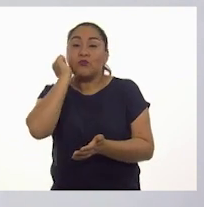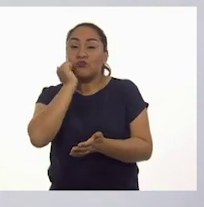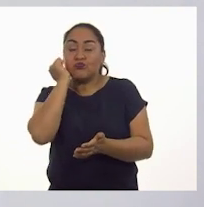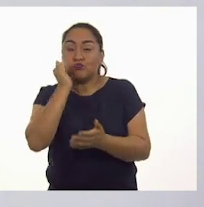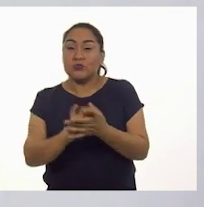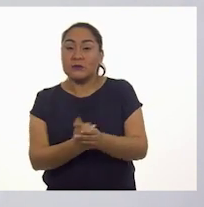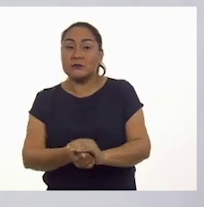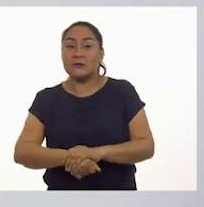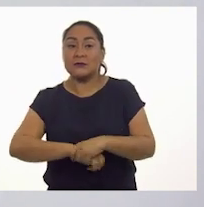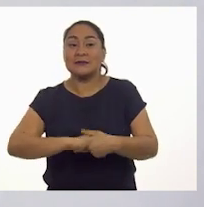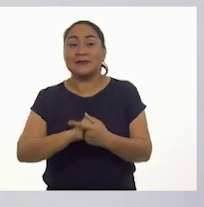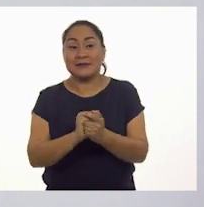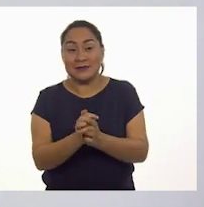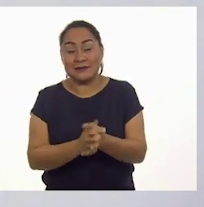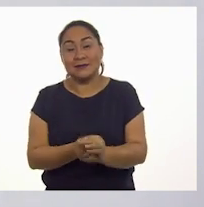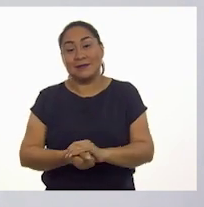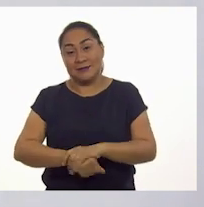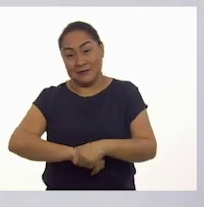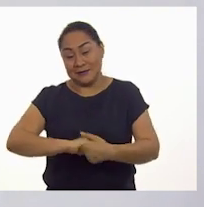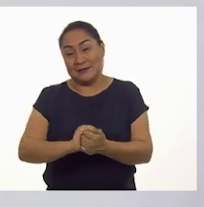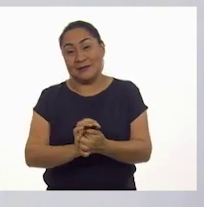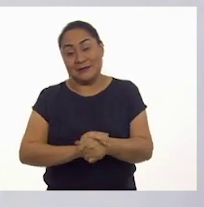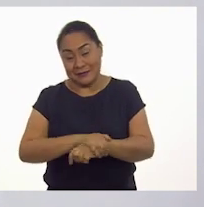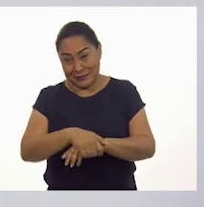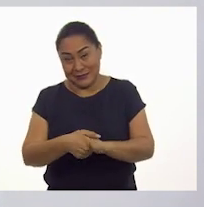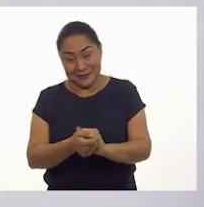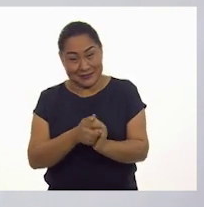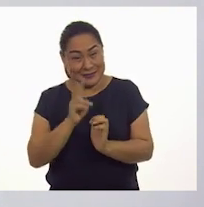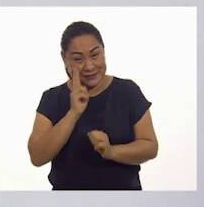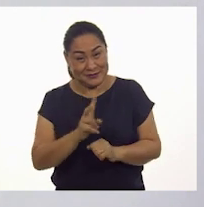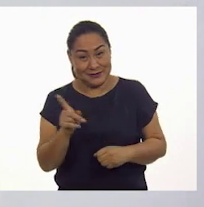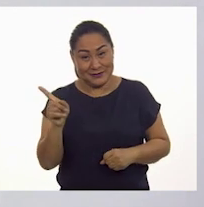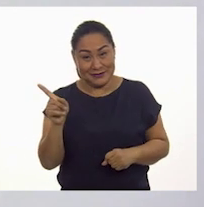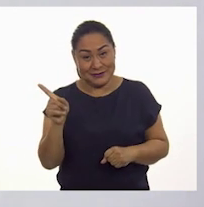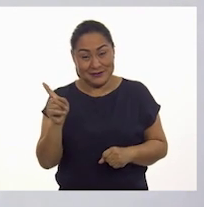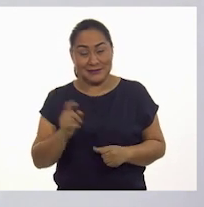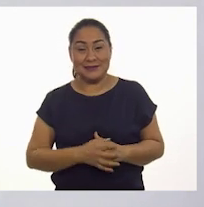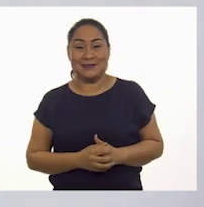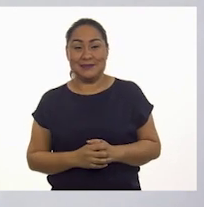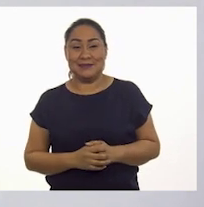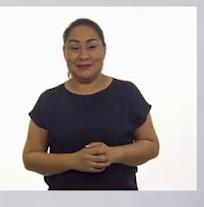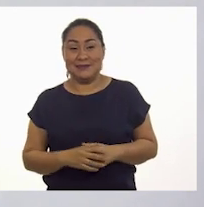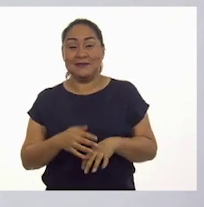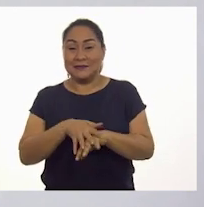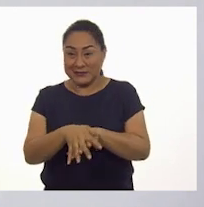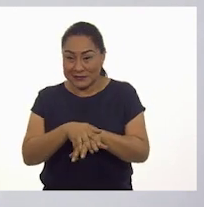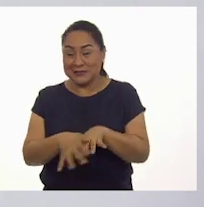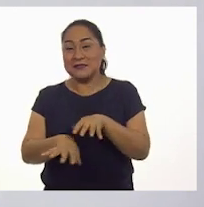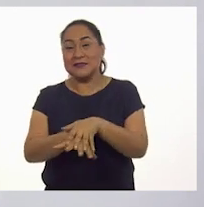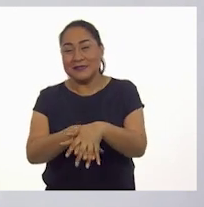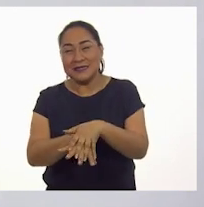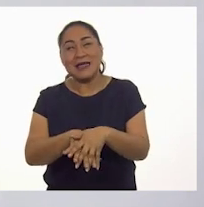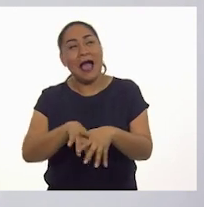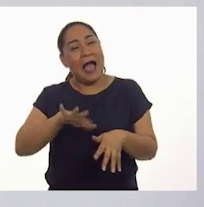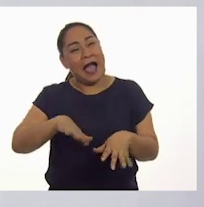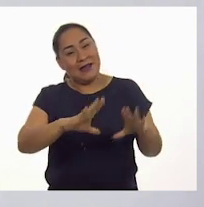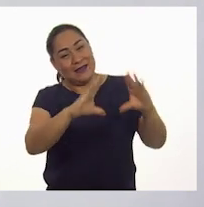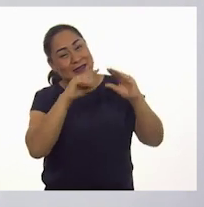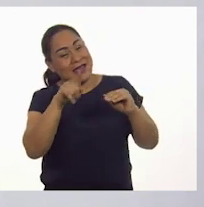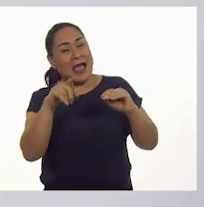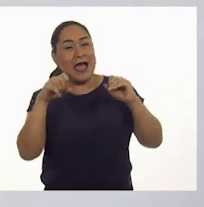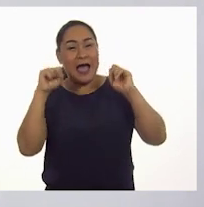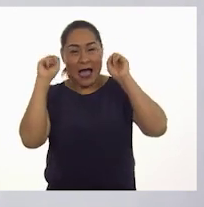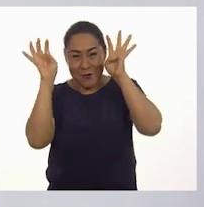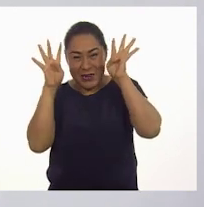y les está pasando jabón por toda la palma y por todo el dorso y entre los dedos, así como nos enseñó a Jolisto.